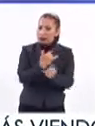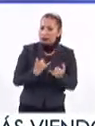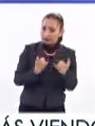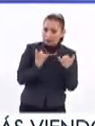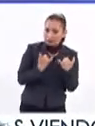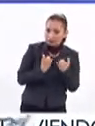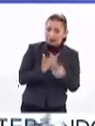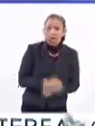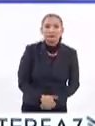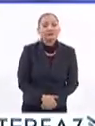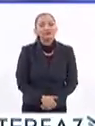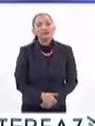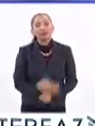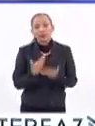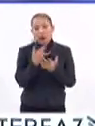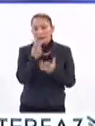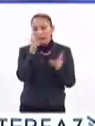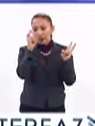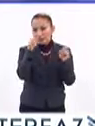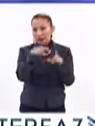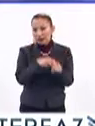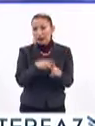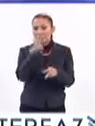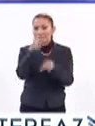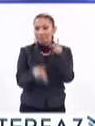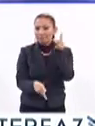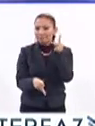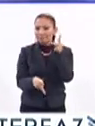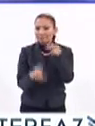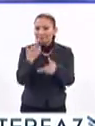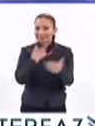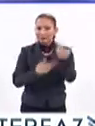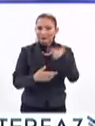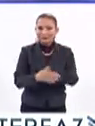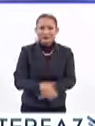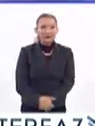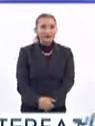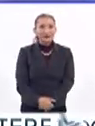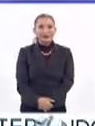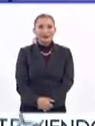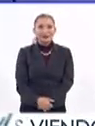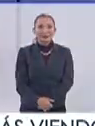edad. Así que, bueno, vamos a seguir tratando este tema, vamos a hacer una pausa y regresamos.